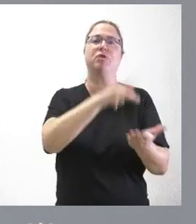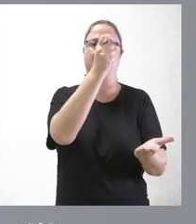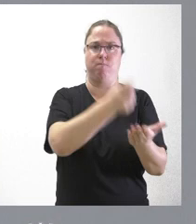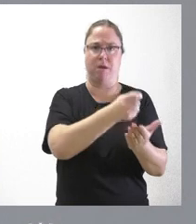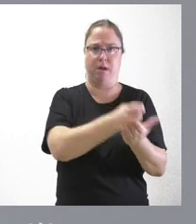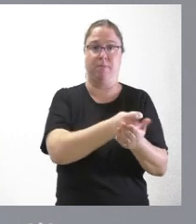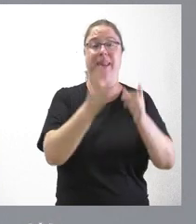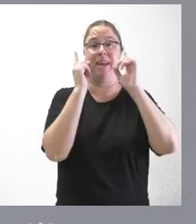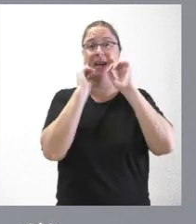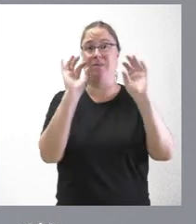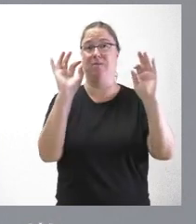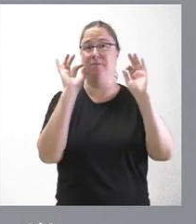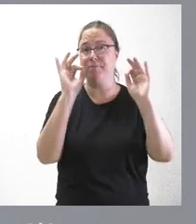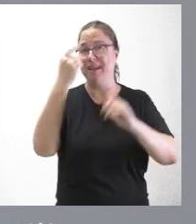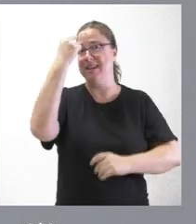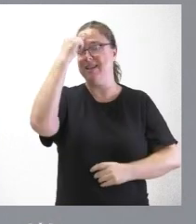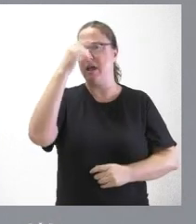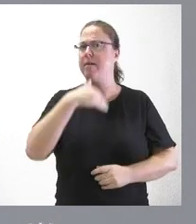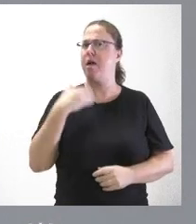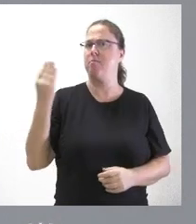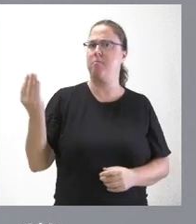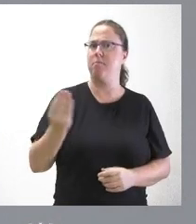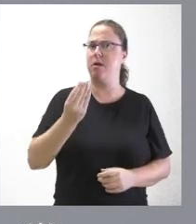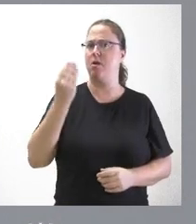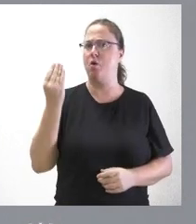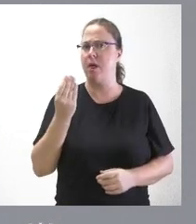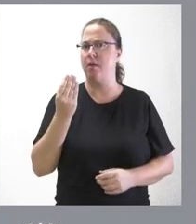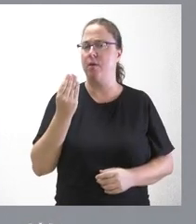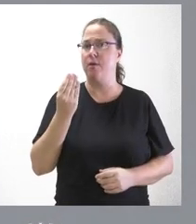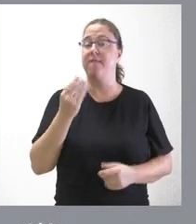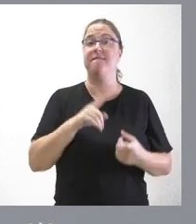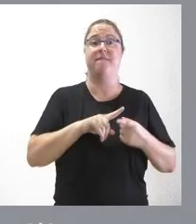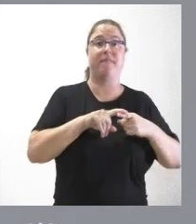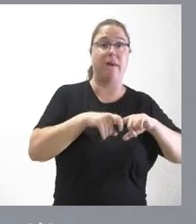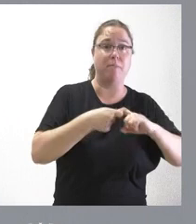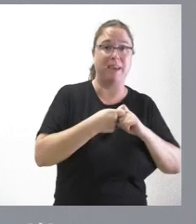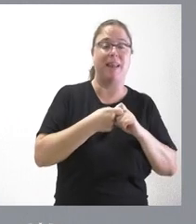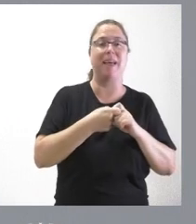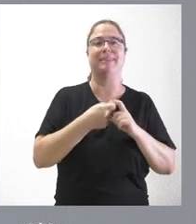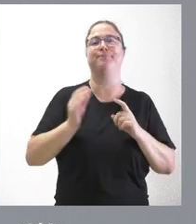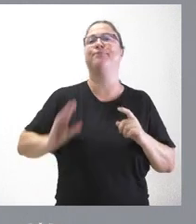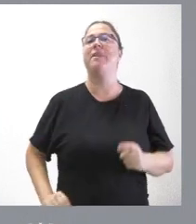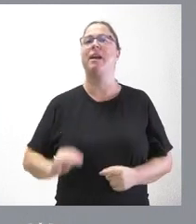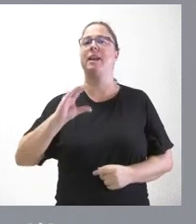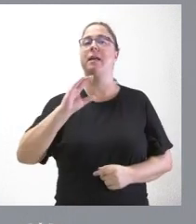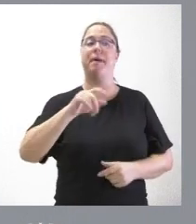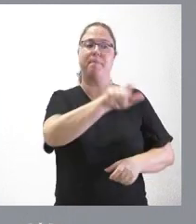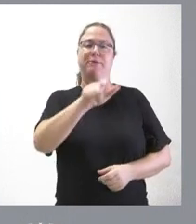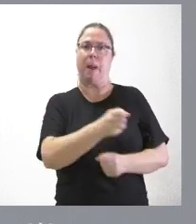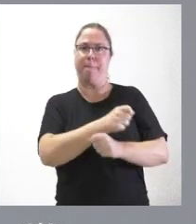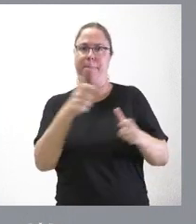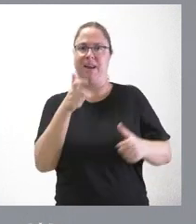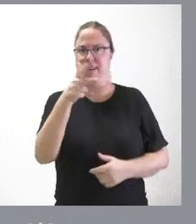En este caso concreto, saben ustedes que hemos mejorado el número de familias, el nivel de renta para llegar a más personas y ambas medidas,